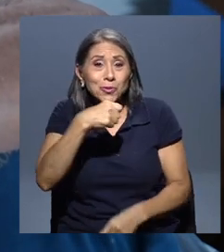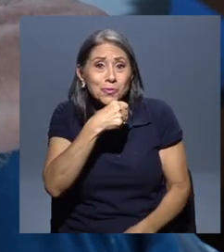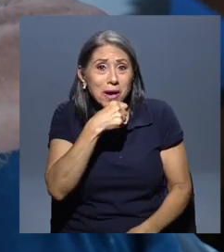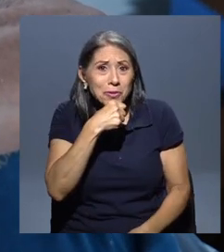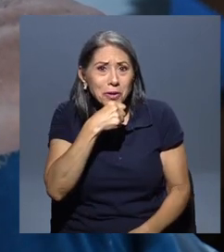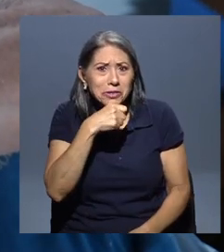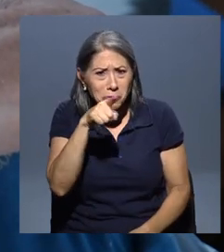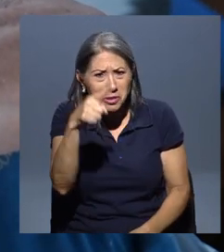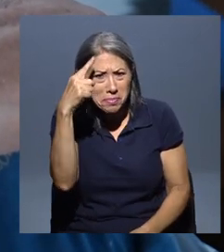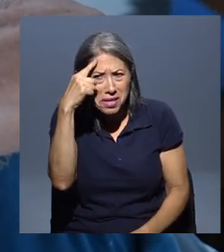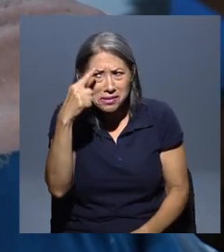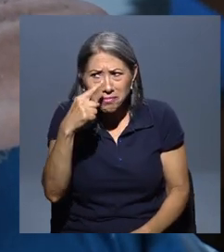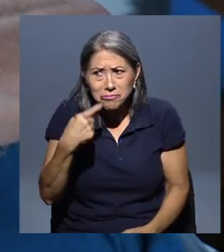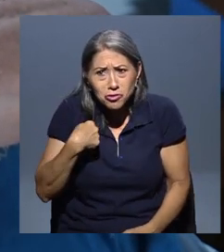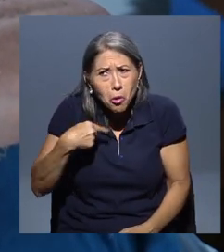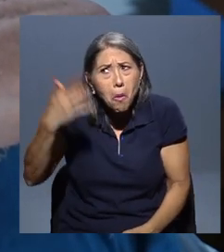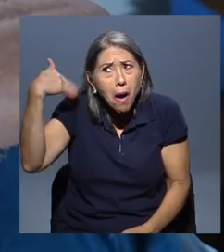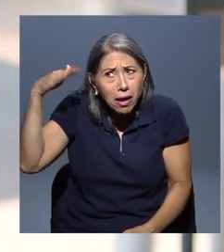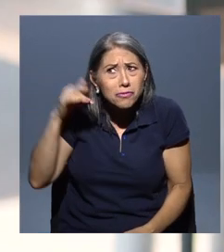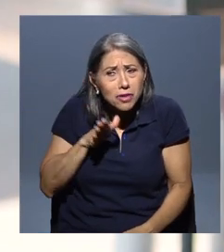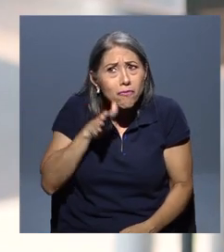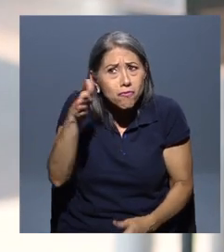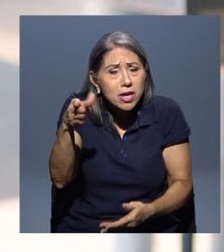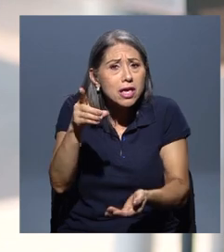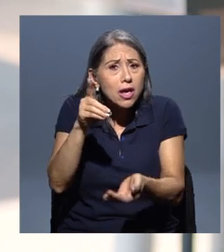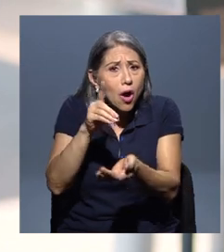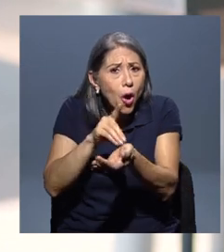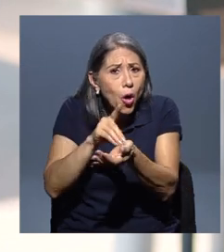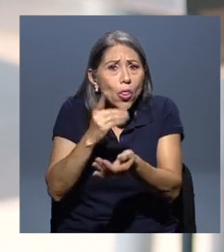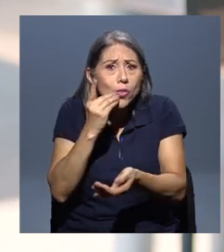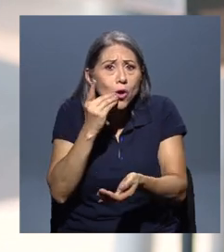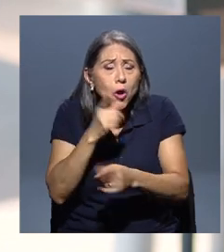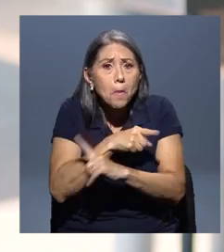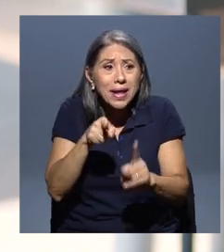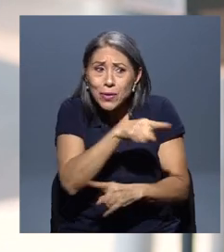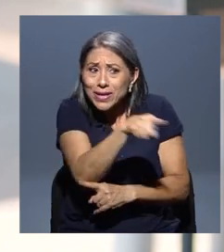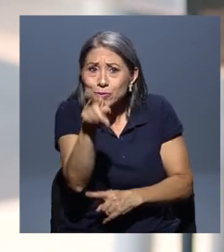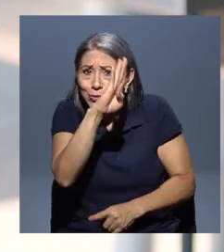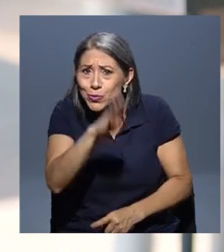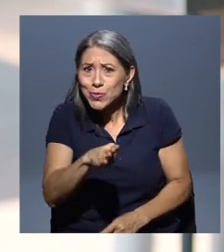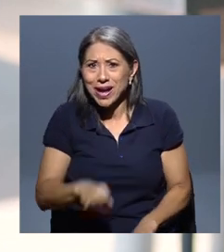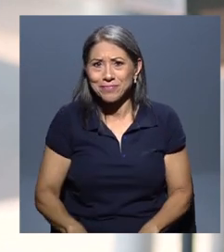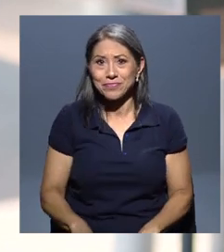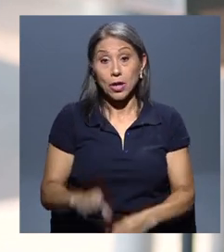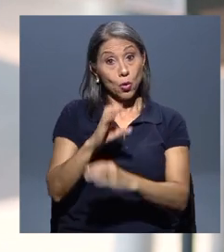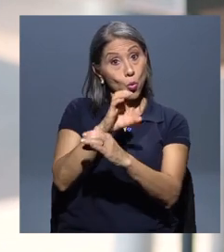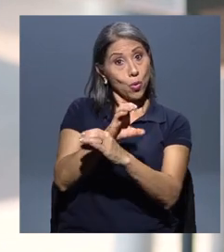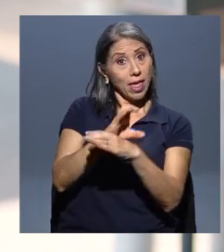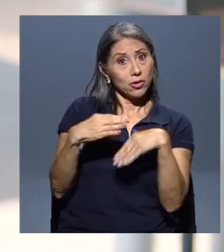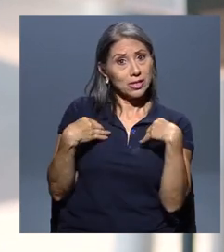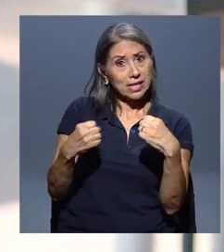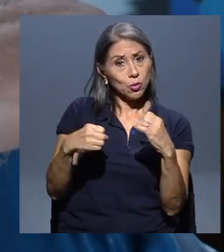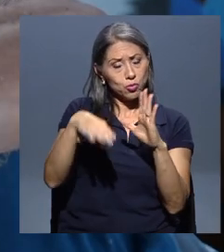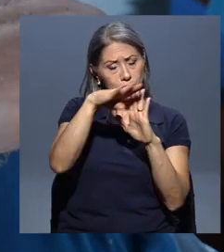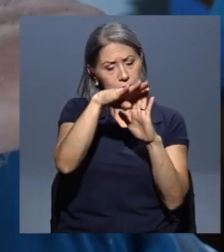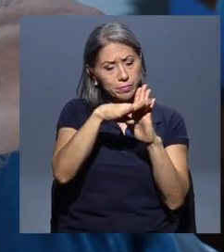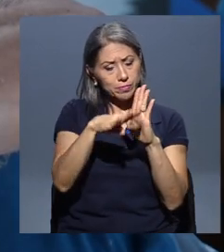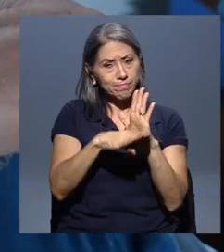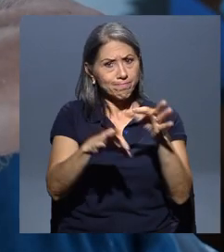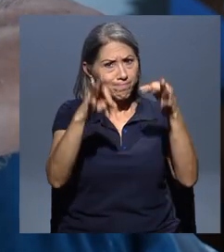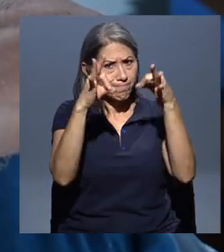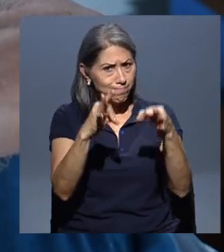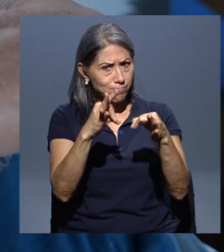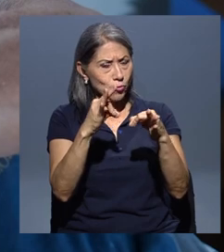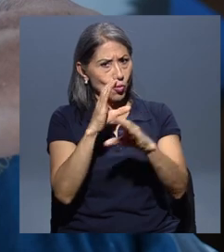fuimos a un odontólogo, pero no necesariamente. En cuanto al protocolo sanitario, los estudiantes acatan todas las normas requeridas. Por su